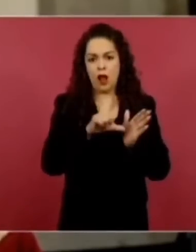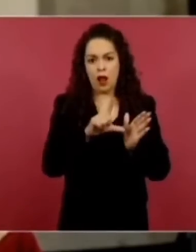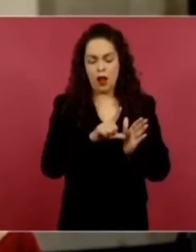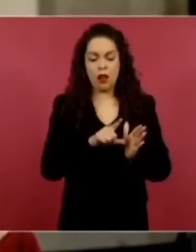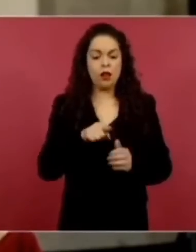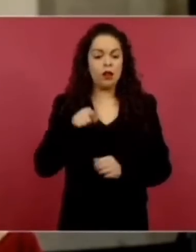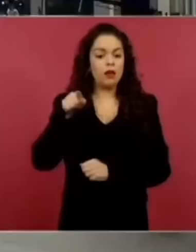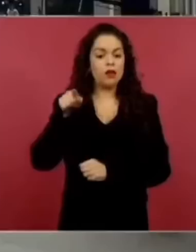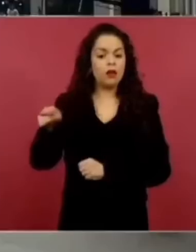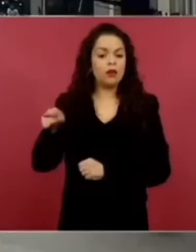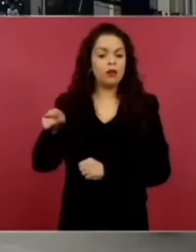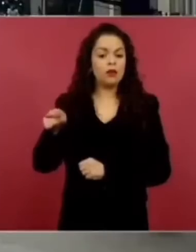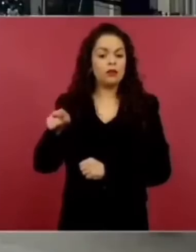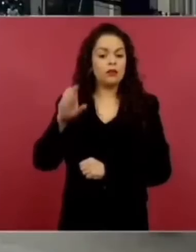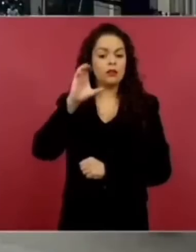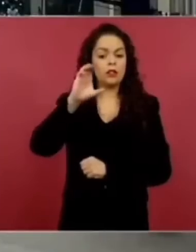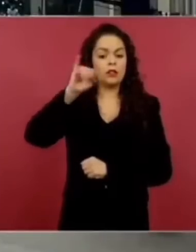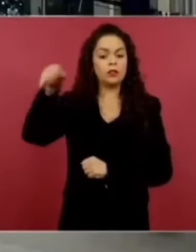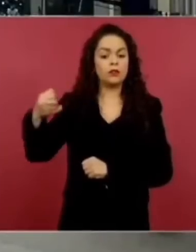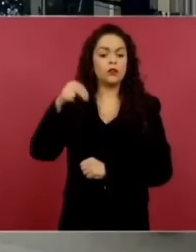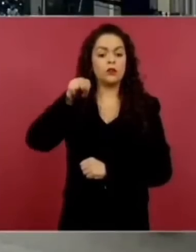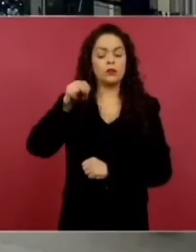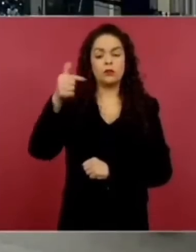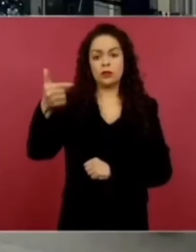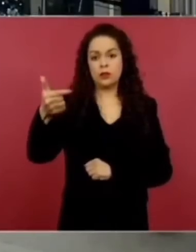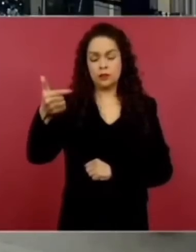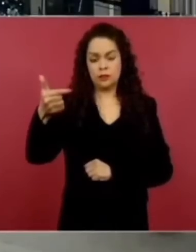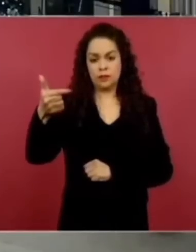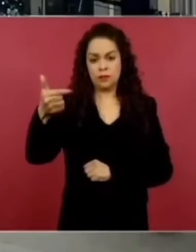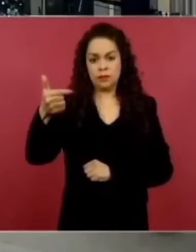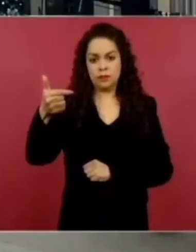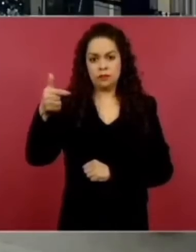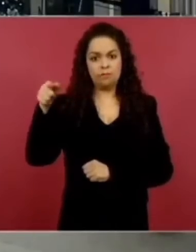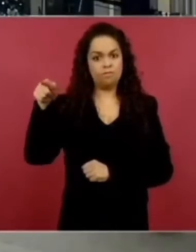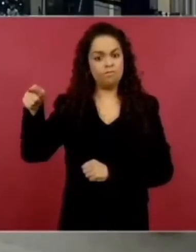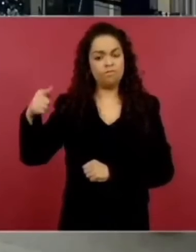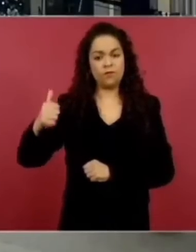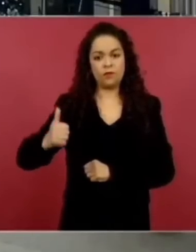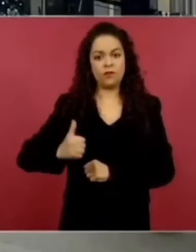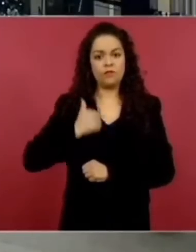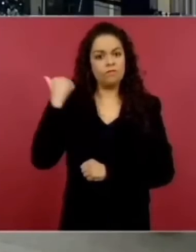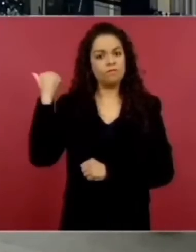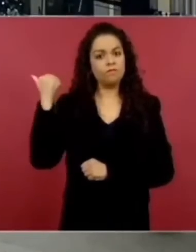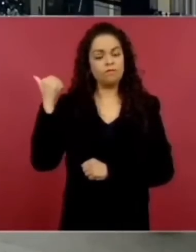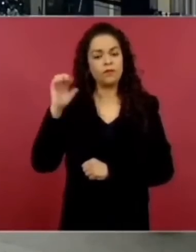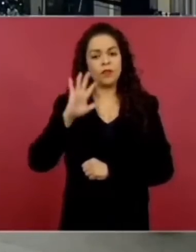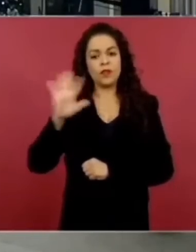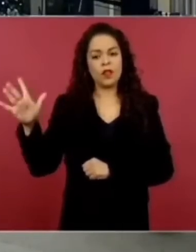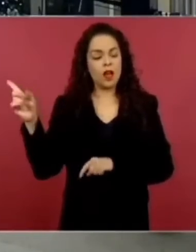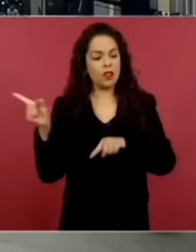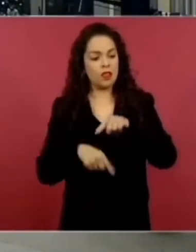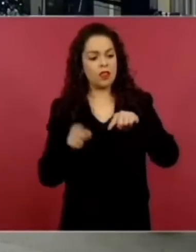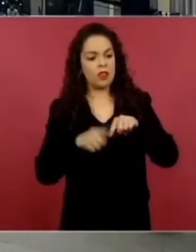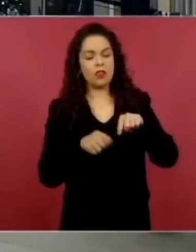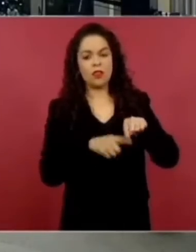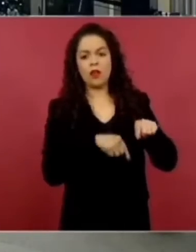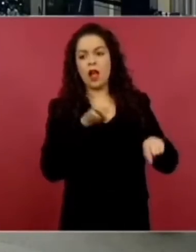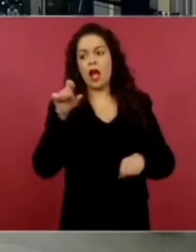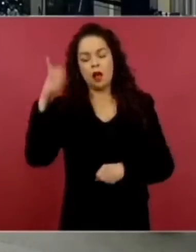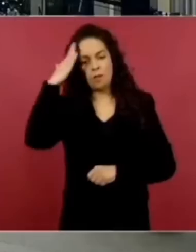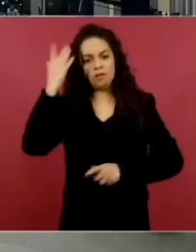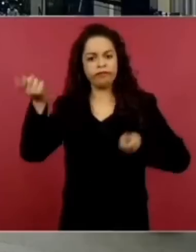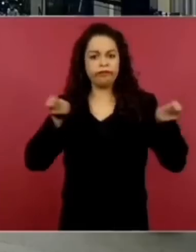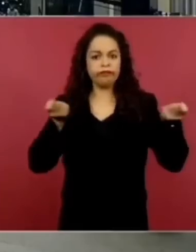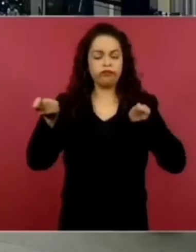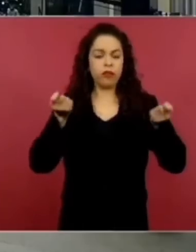Nueva Generación tomó control prácticamente de todos los transportes que hay en ese recorrido que va de